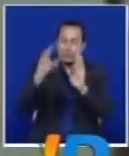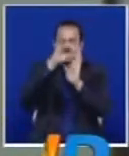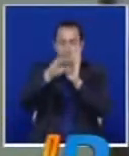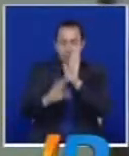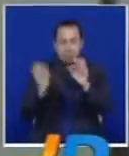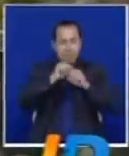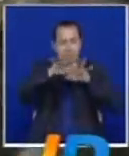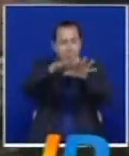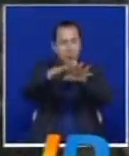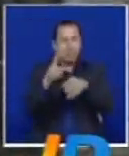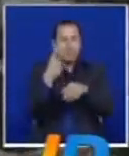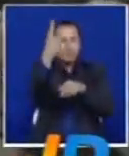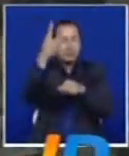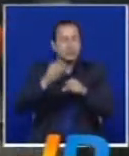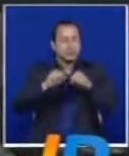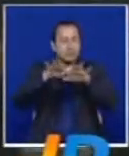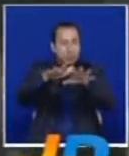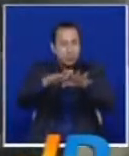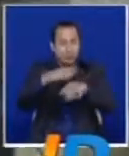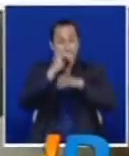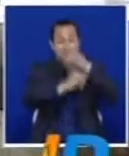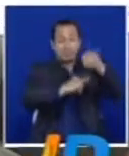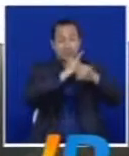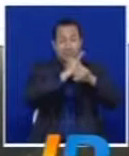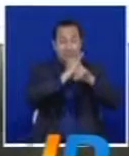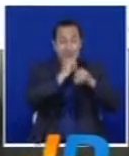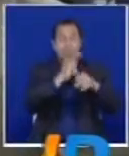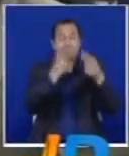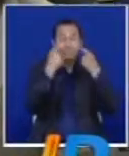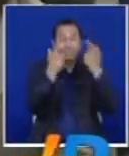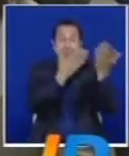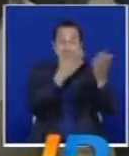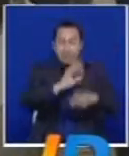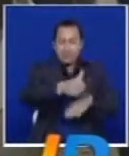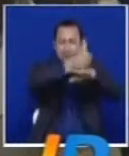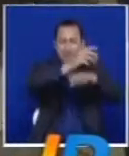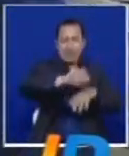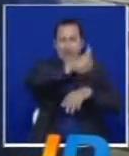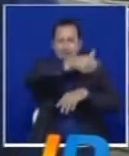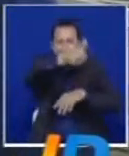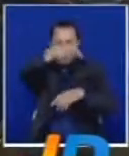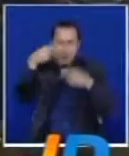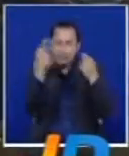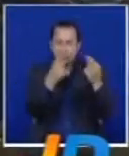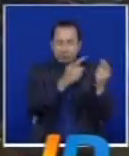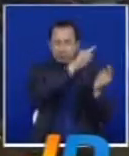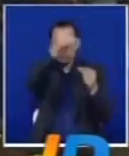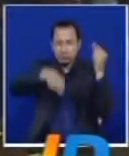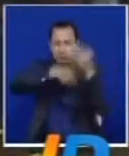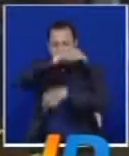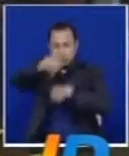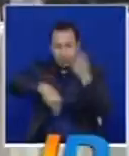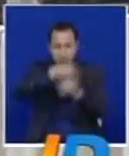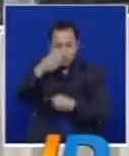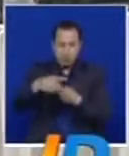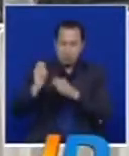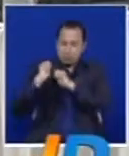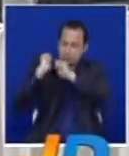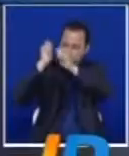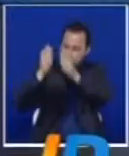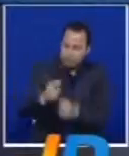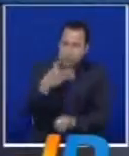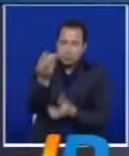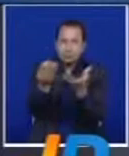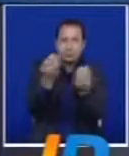Fondo Nacional Afro, respaldado por las autoridades internacionales, como un puntal importante para continuar con este empoderamiento de las comunidades afro.